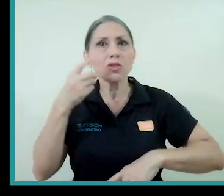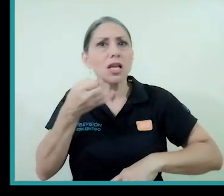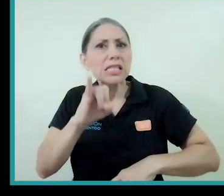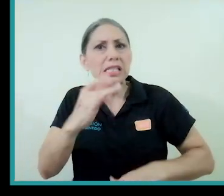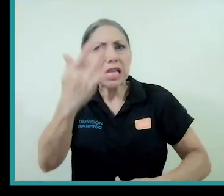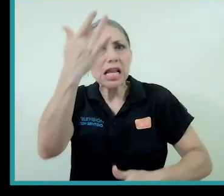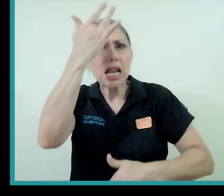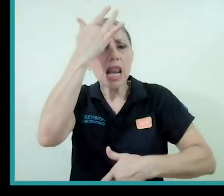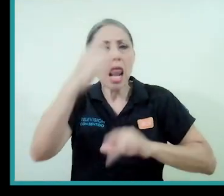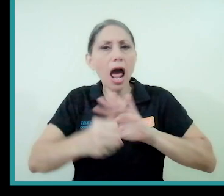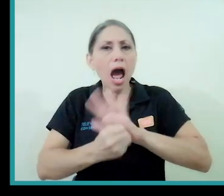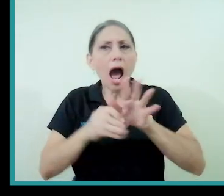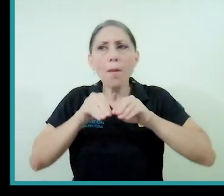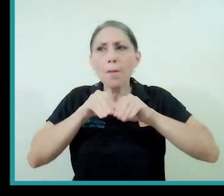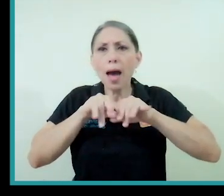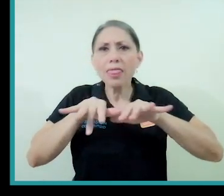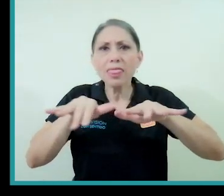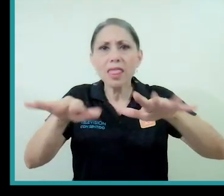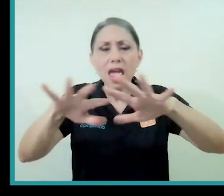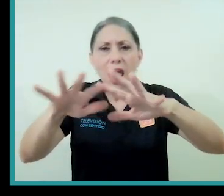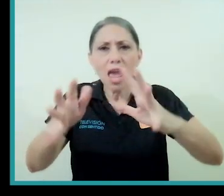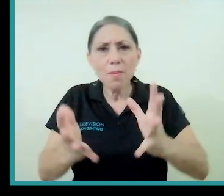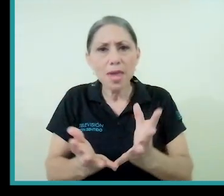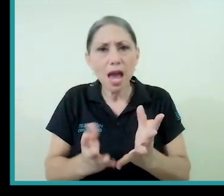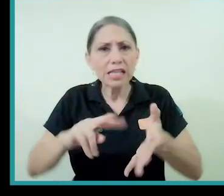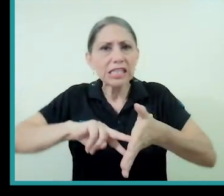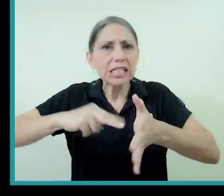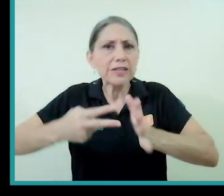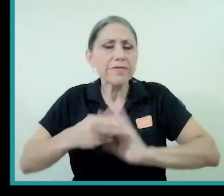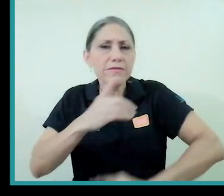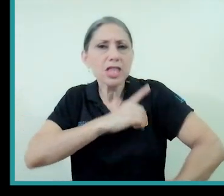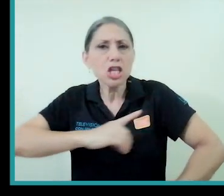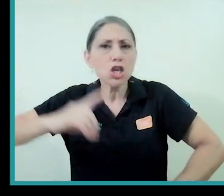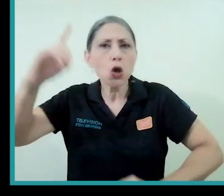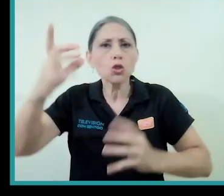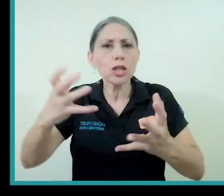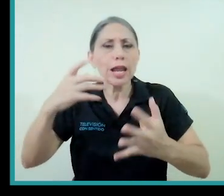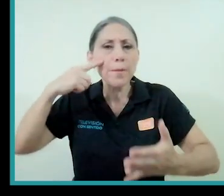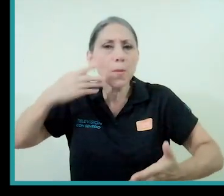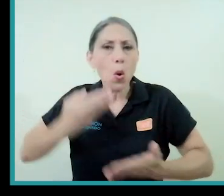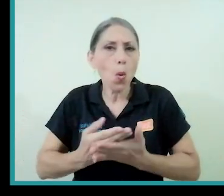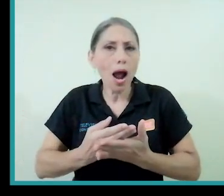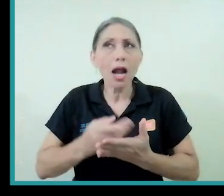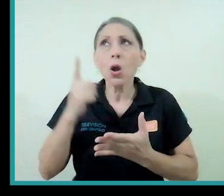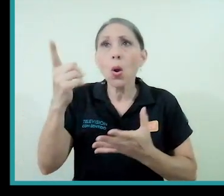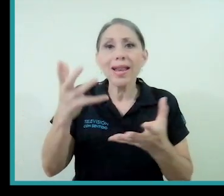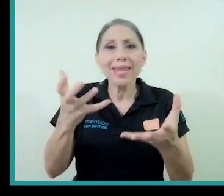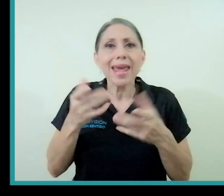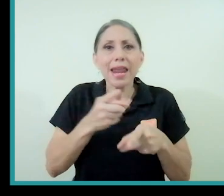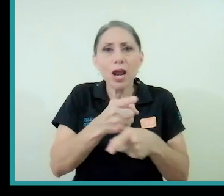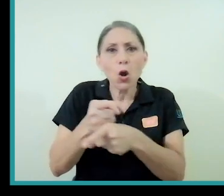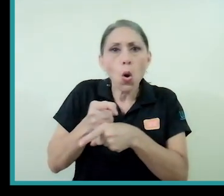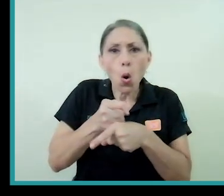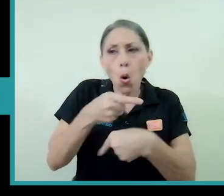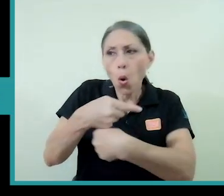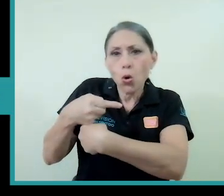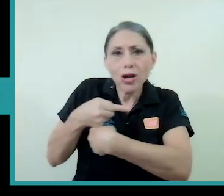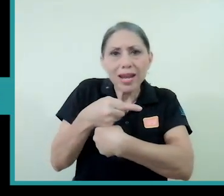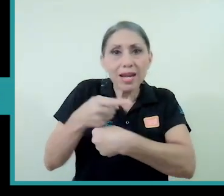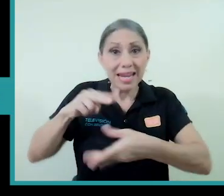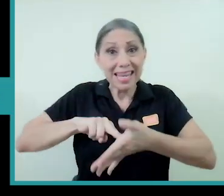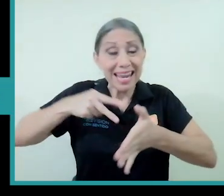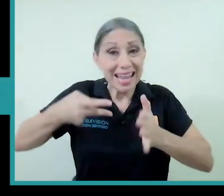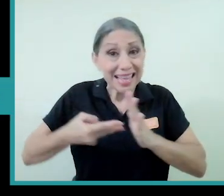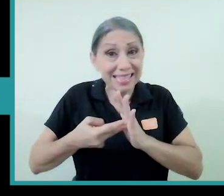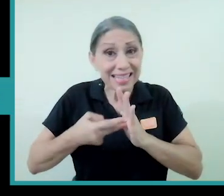espacio donde Dios nos quiere, no sé, probar o corregir algo, quiere decir que